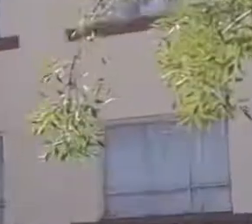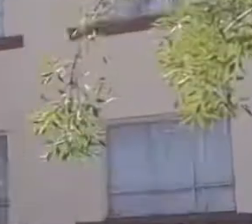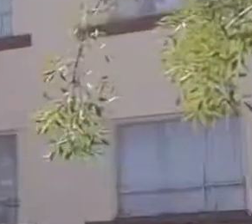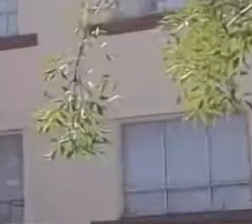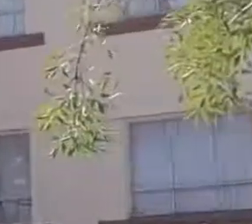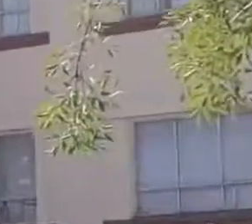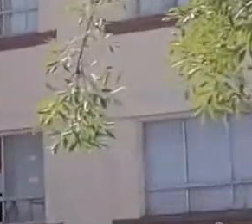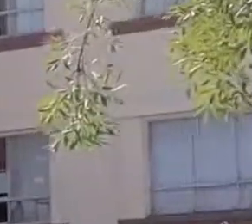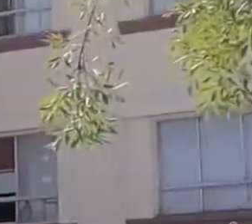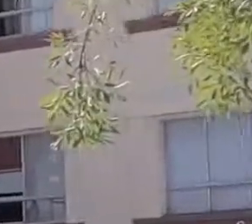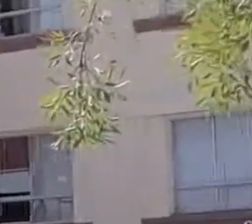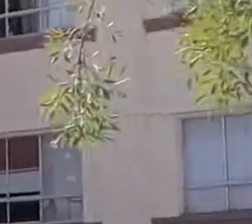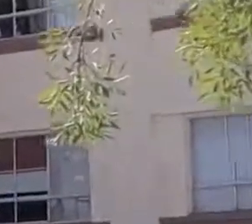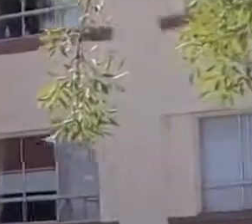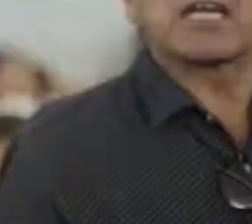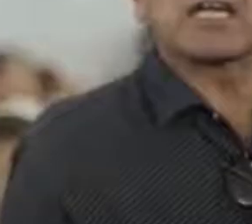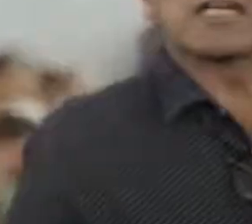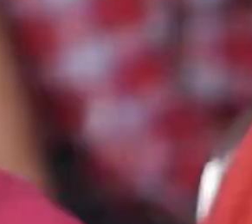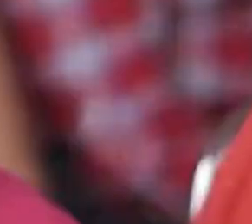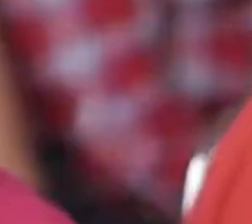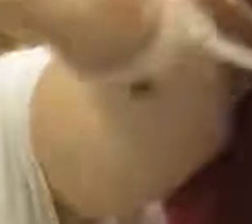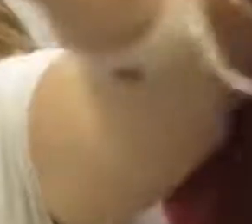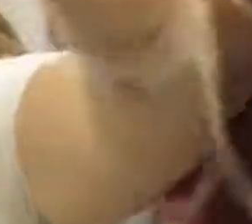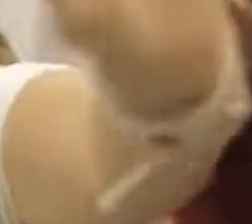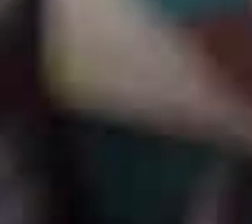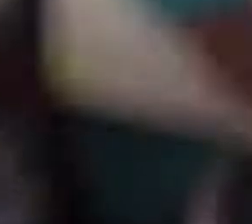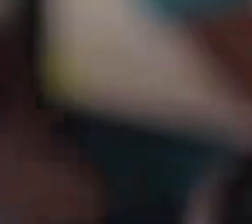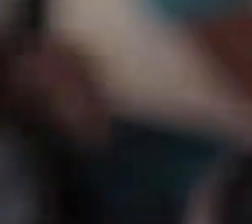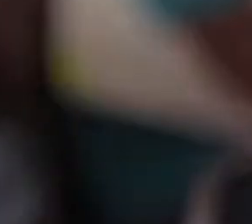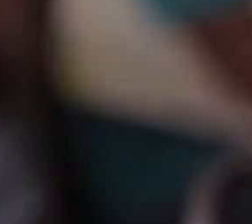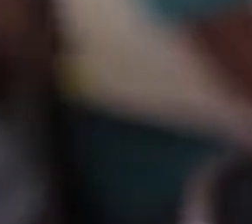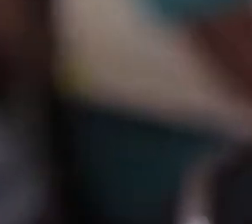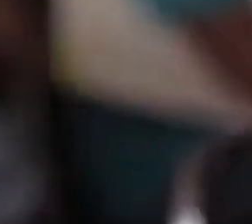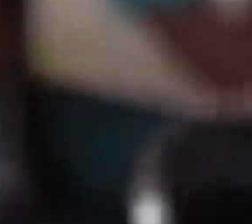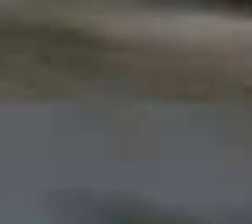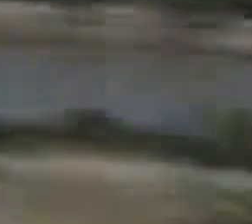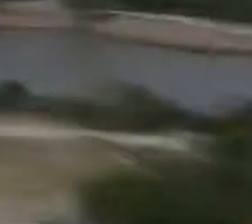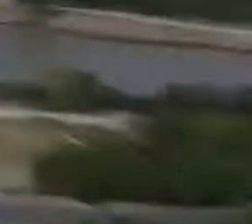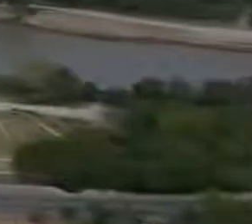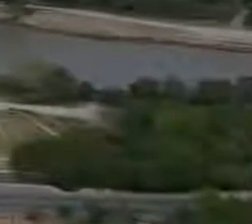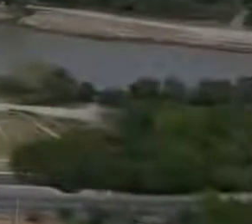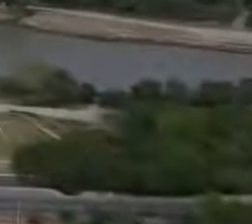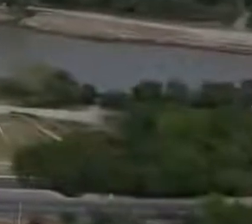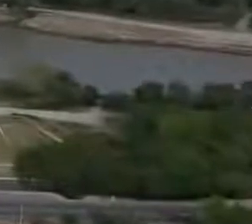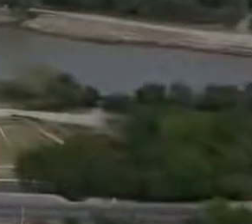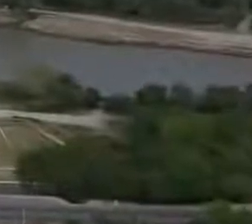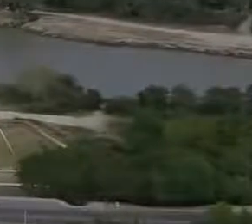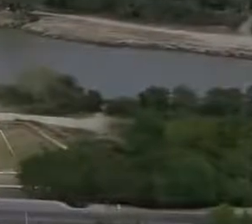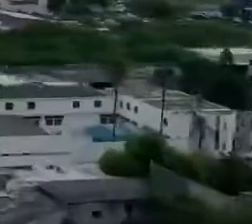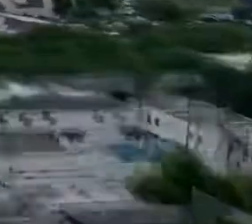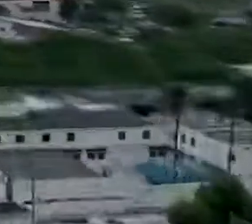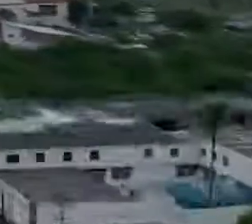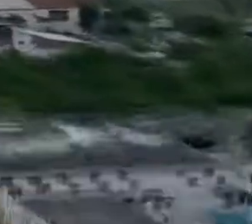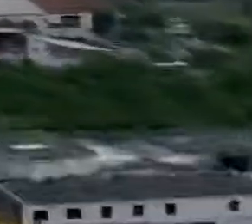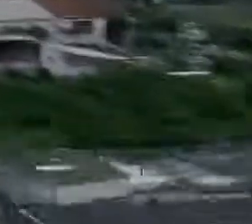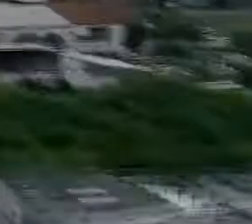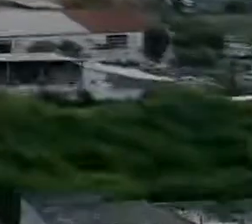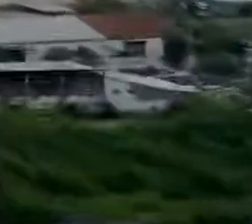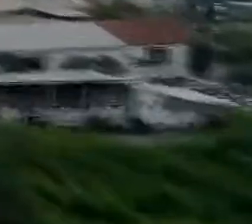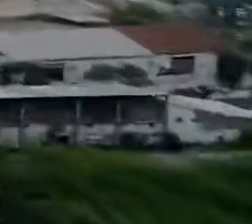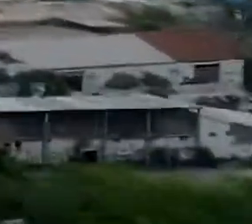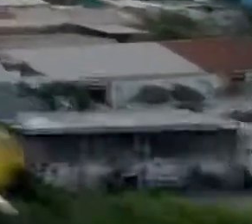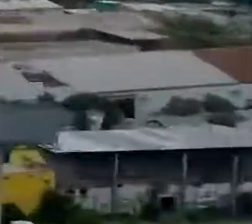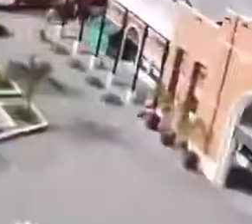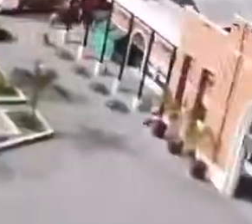sopla a nuestro favor el ánimo social por la transformación se percibe por todas partes